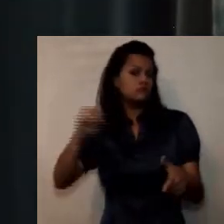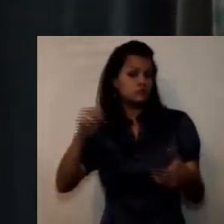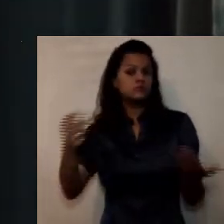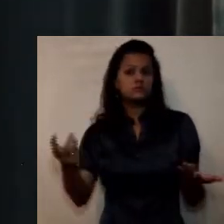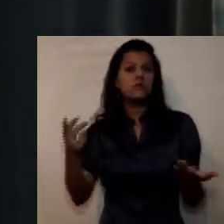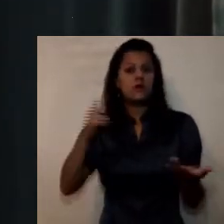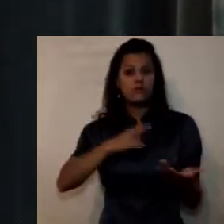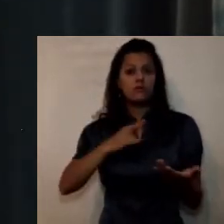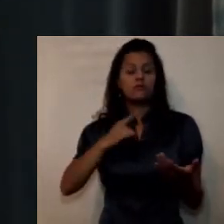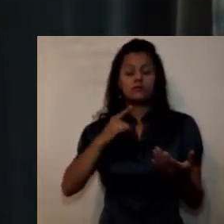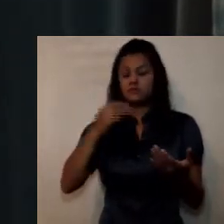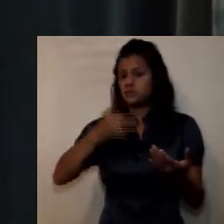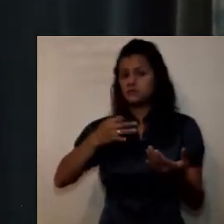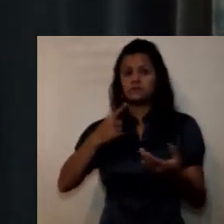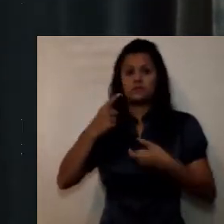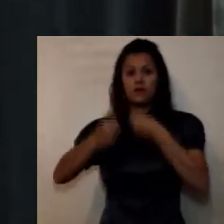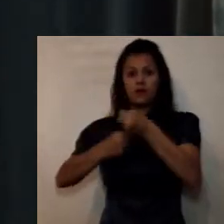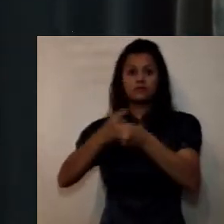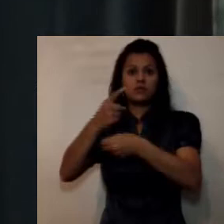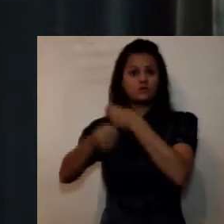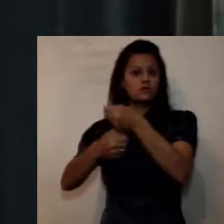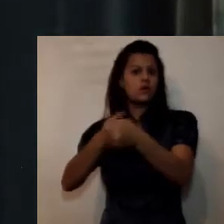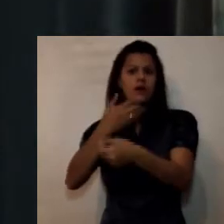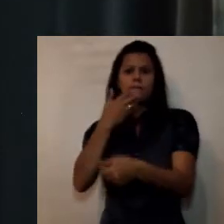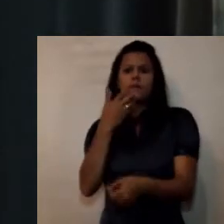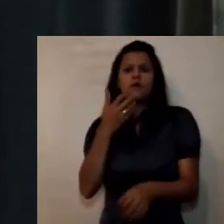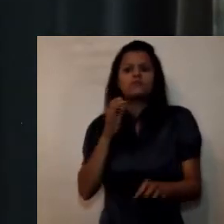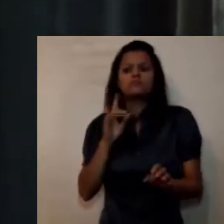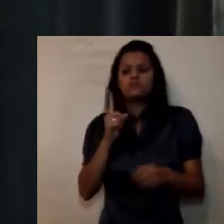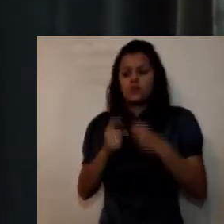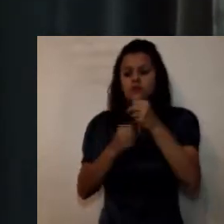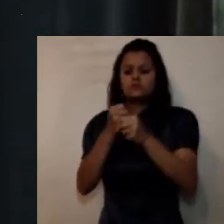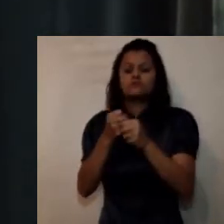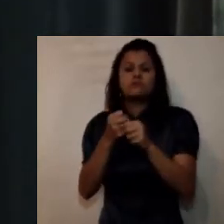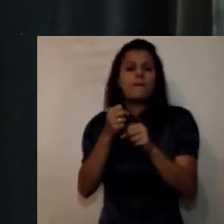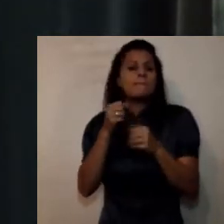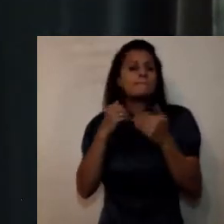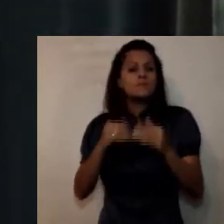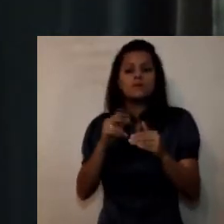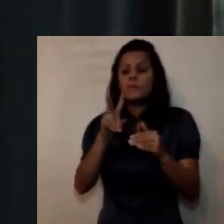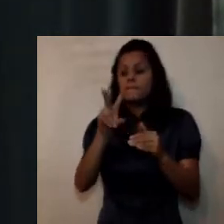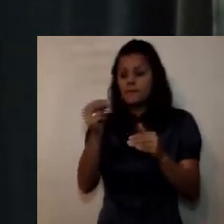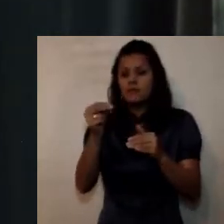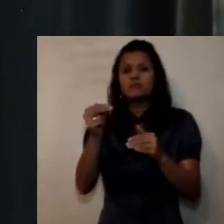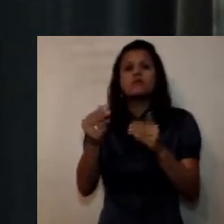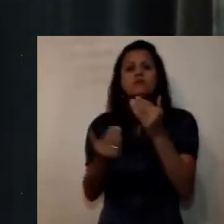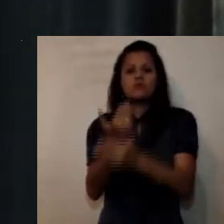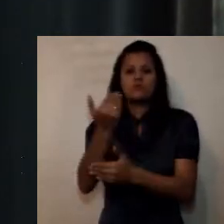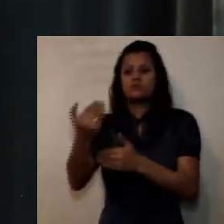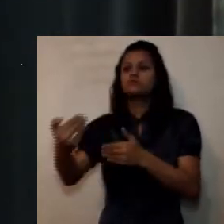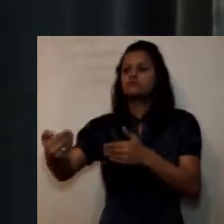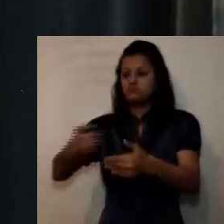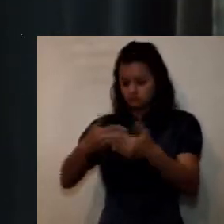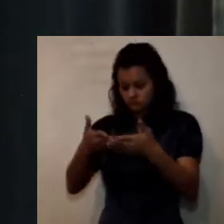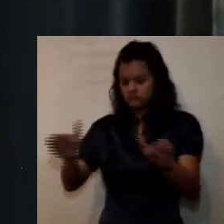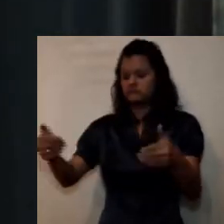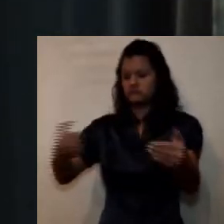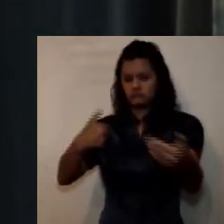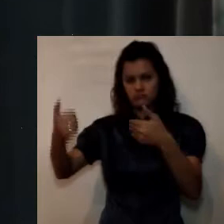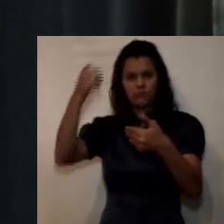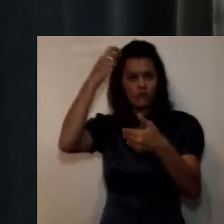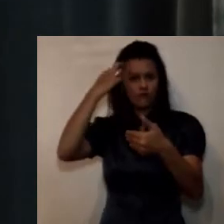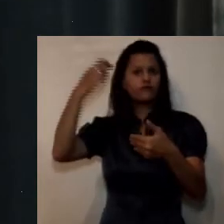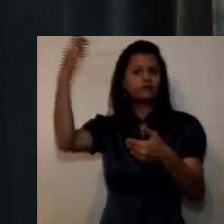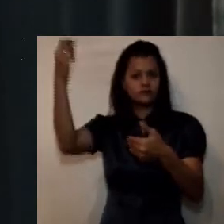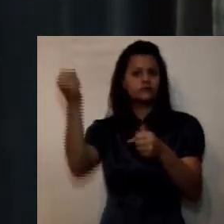menos de 20 cupos para garantizar la estabilidad y cerrar la brecha obviamente sabemos que la composición del personal